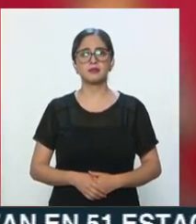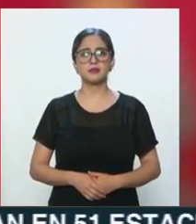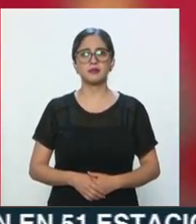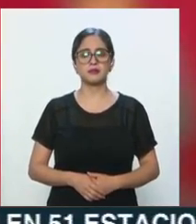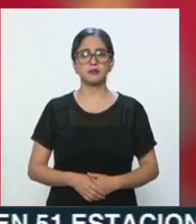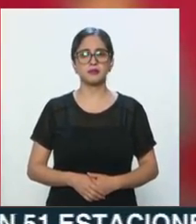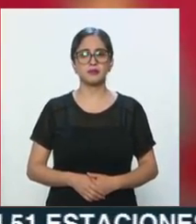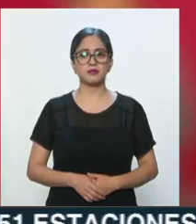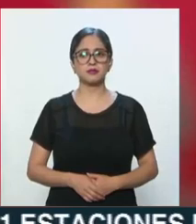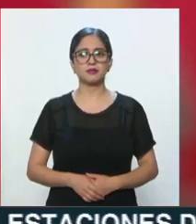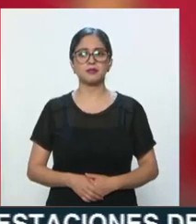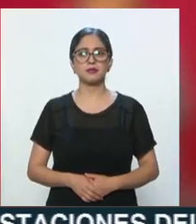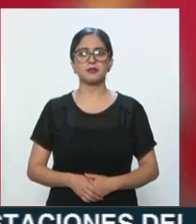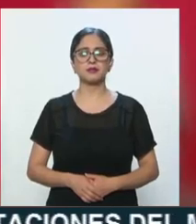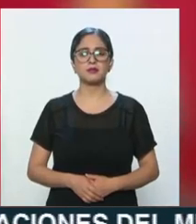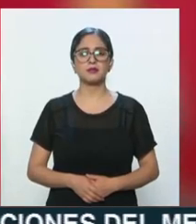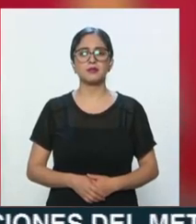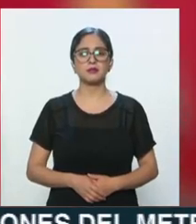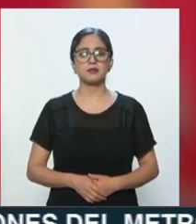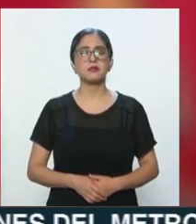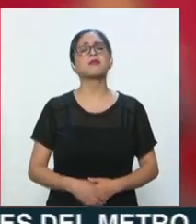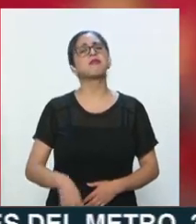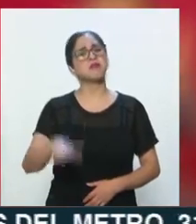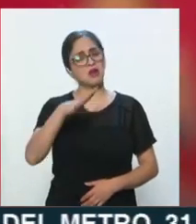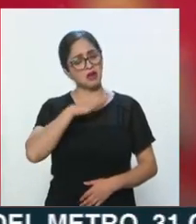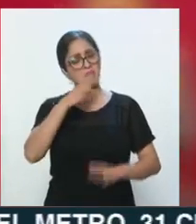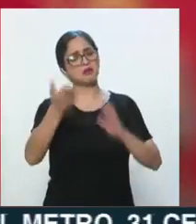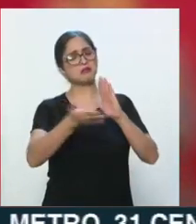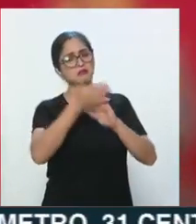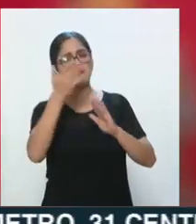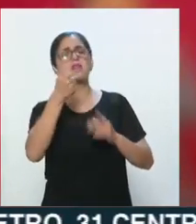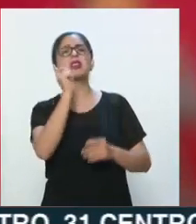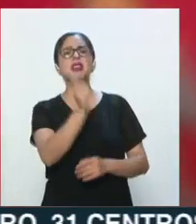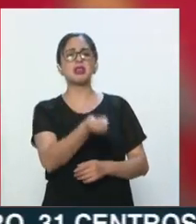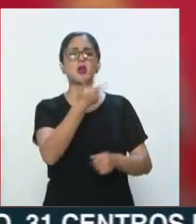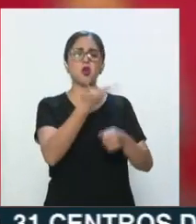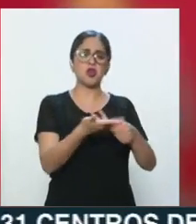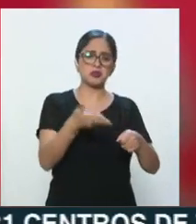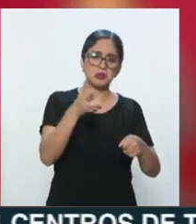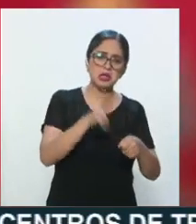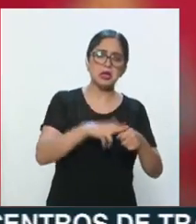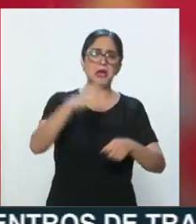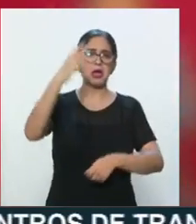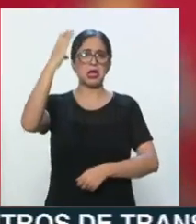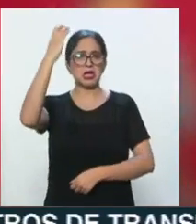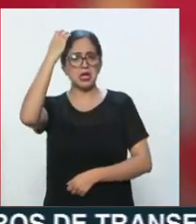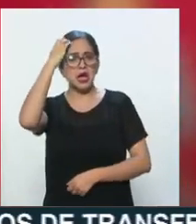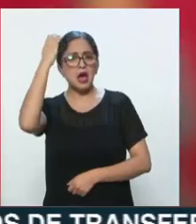hospitales, camas, ventiladores, especialistas,